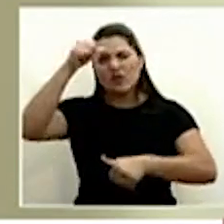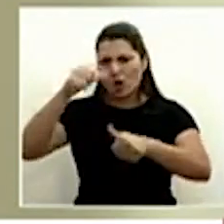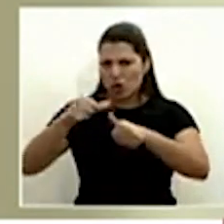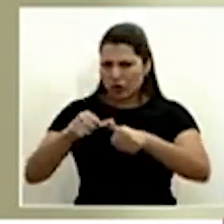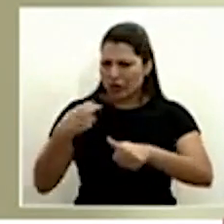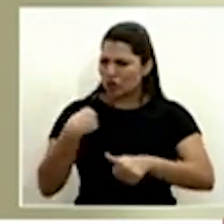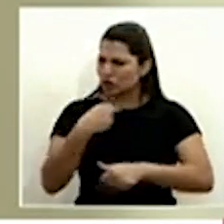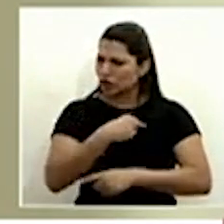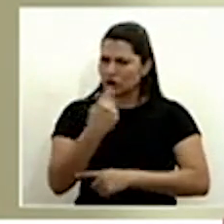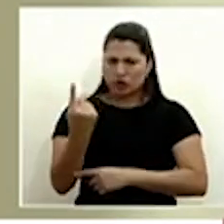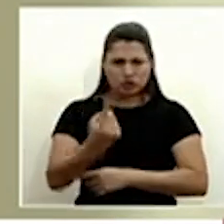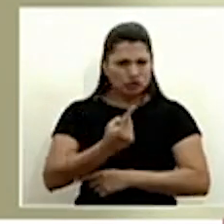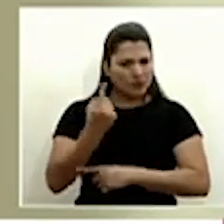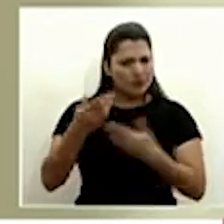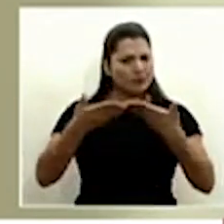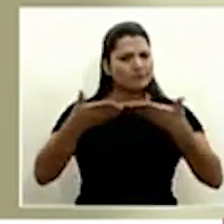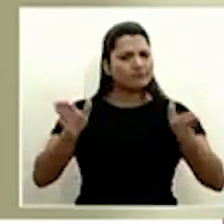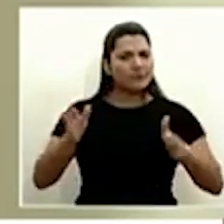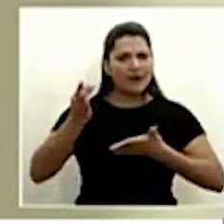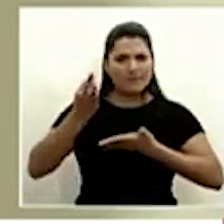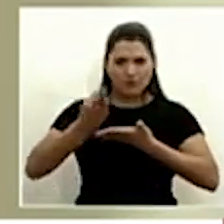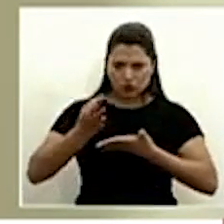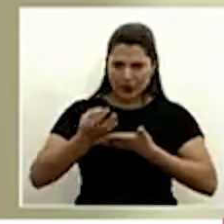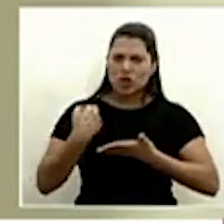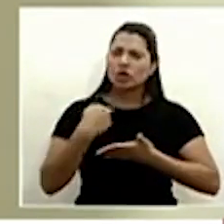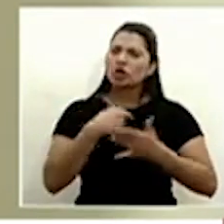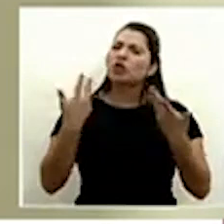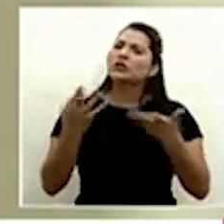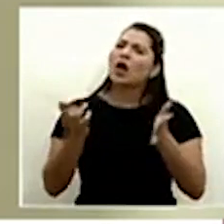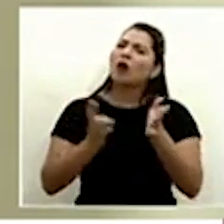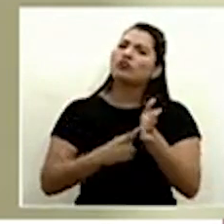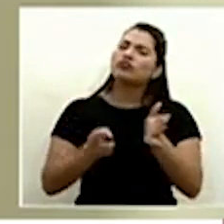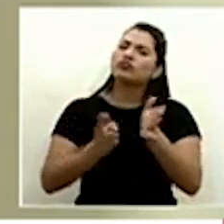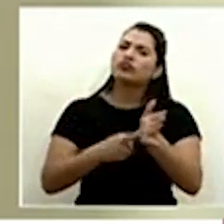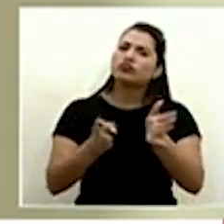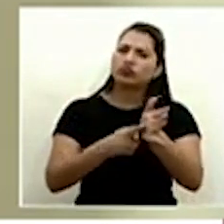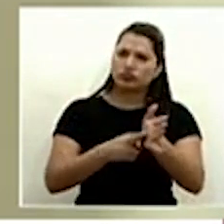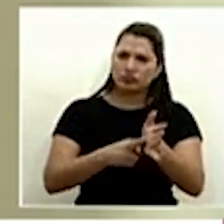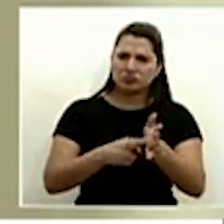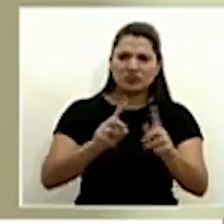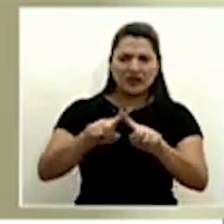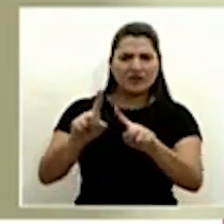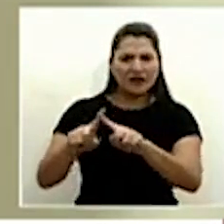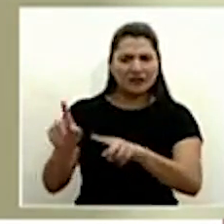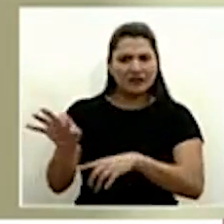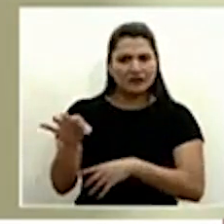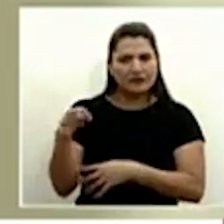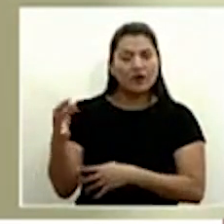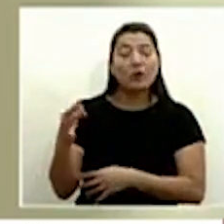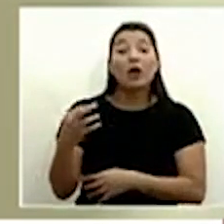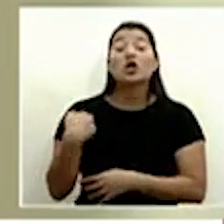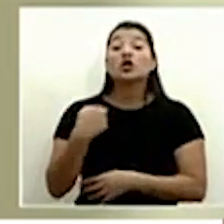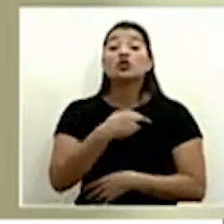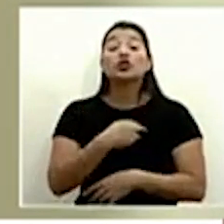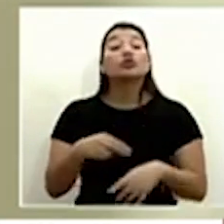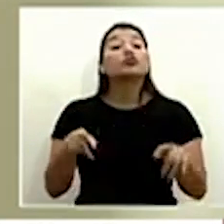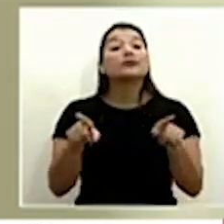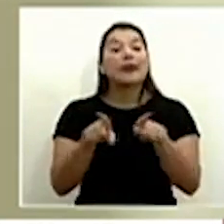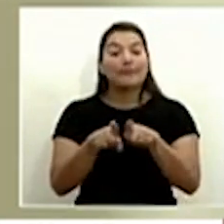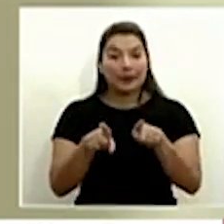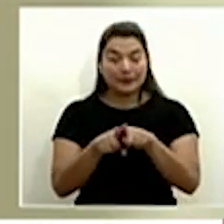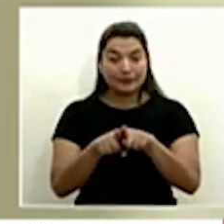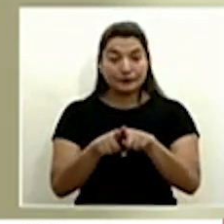han estado abiertas. Lo hemos reiterado de diferentes maneras. También hemos circulado